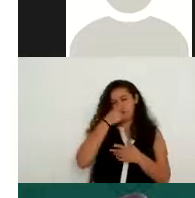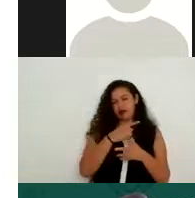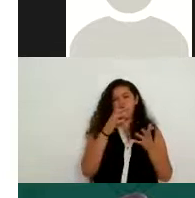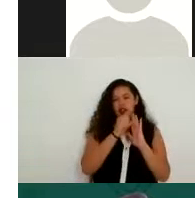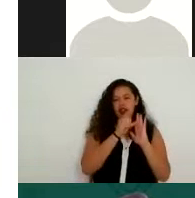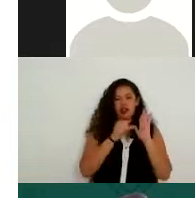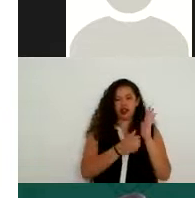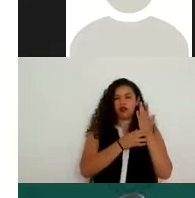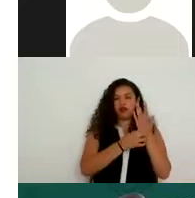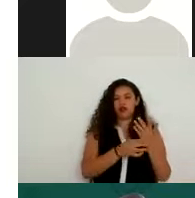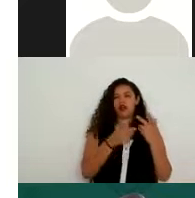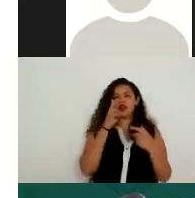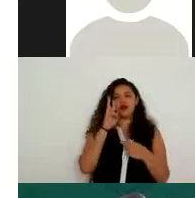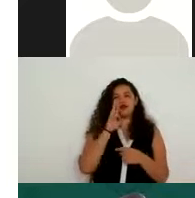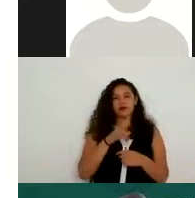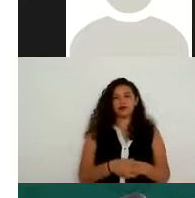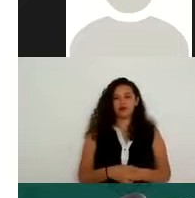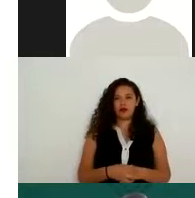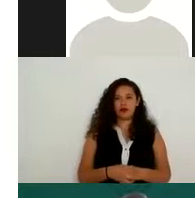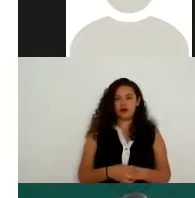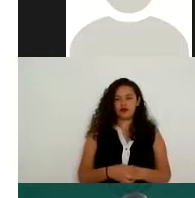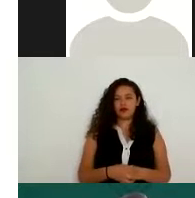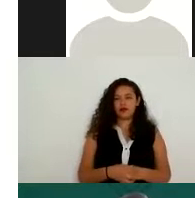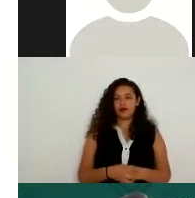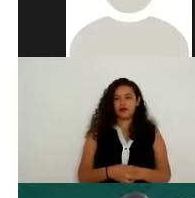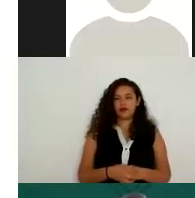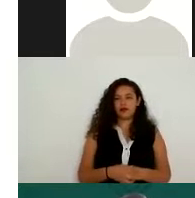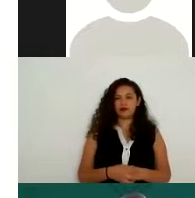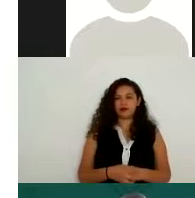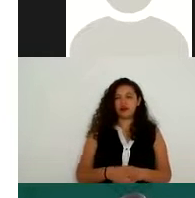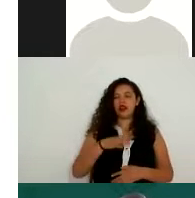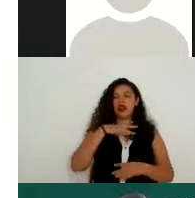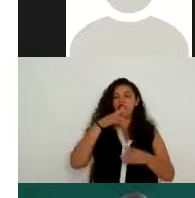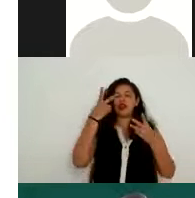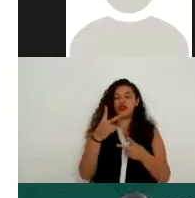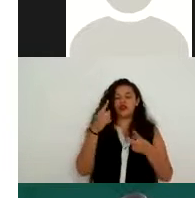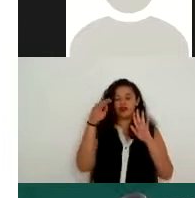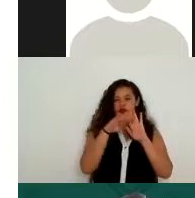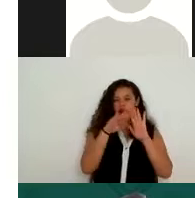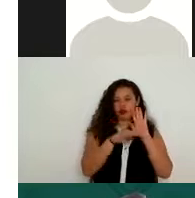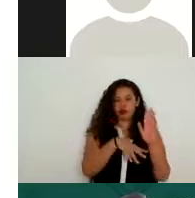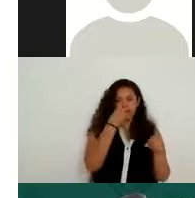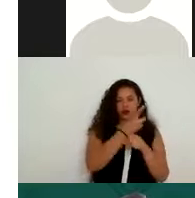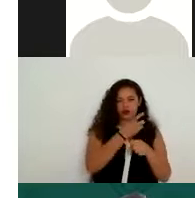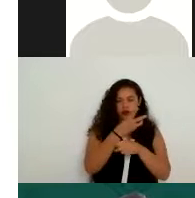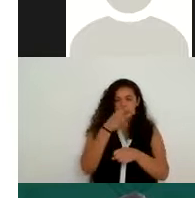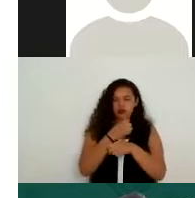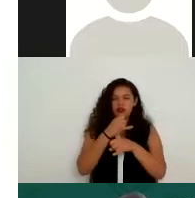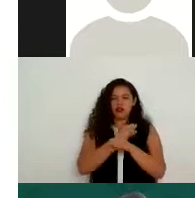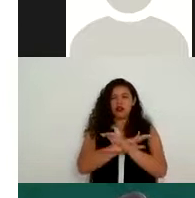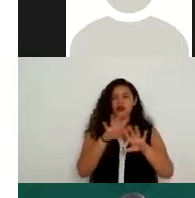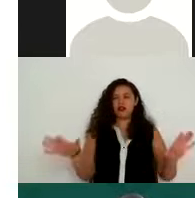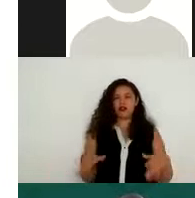observará lo siguiente. Y aquí justo tenemos las dos primeras fracciones, la segunda y la tercera. La información a que se refiere a la vida